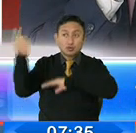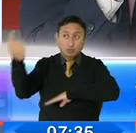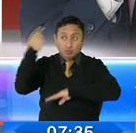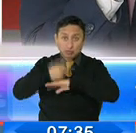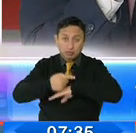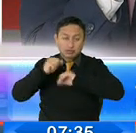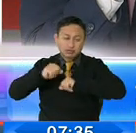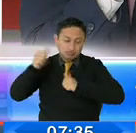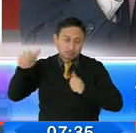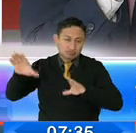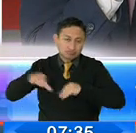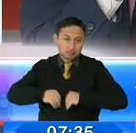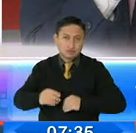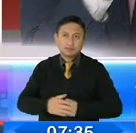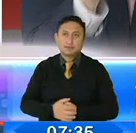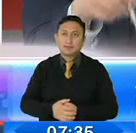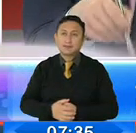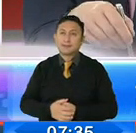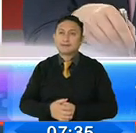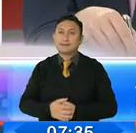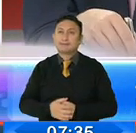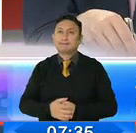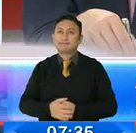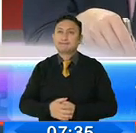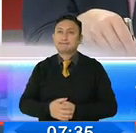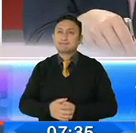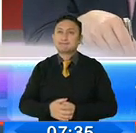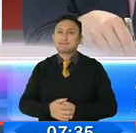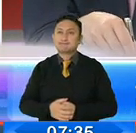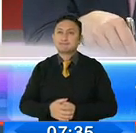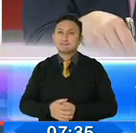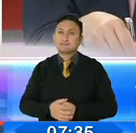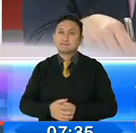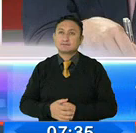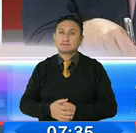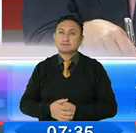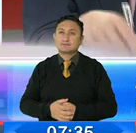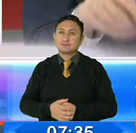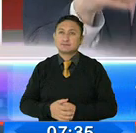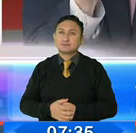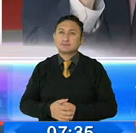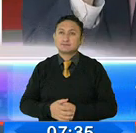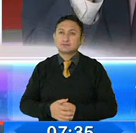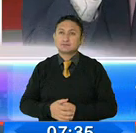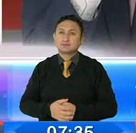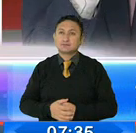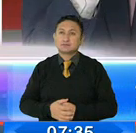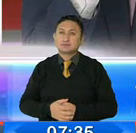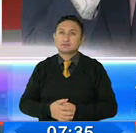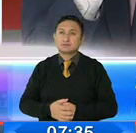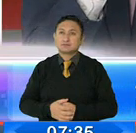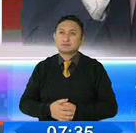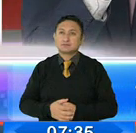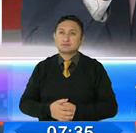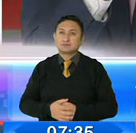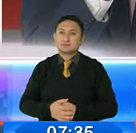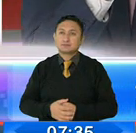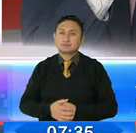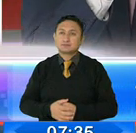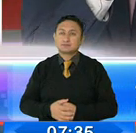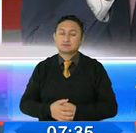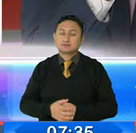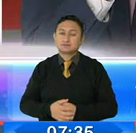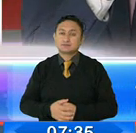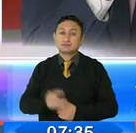den por parte de, por parte de, de, de, la Secretaría de Salud o de los, de la, de los organismos rectores de la